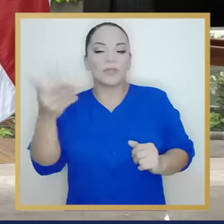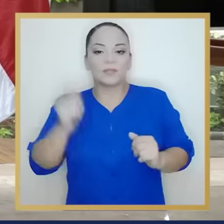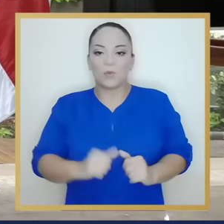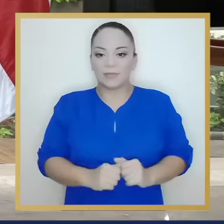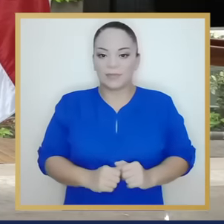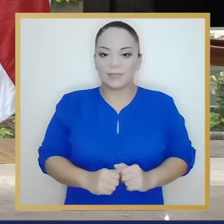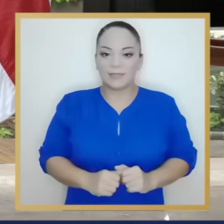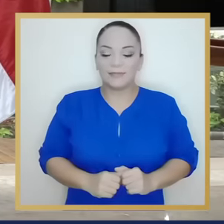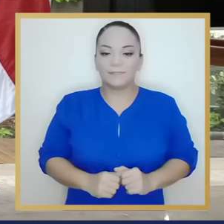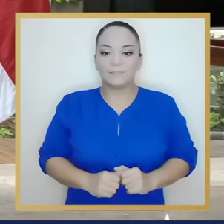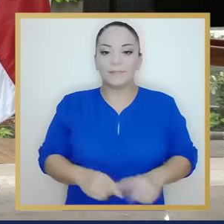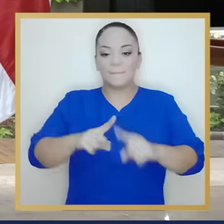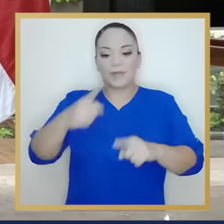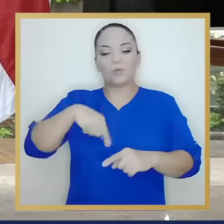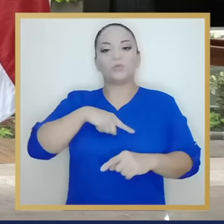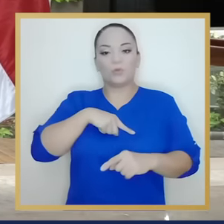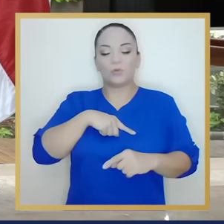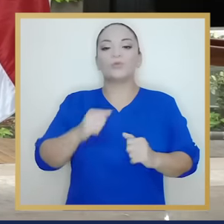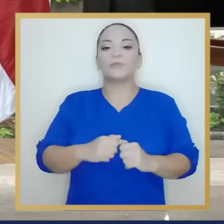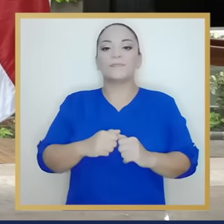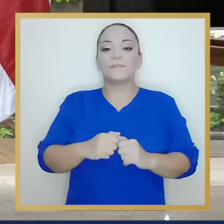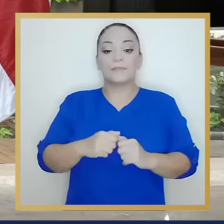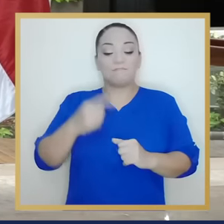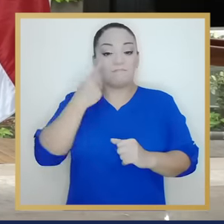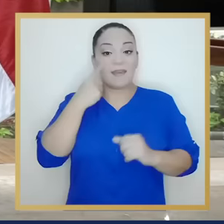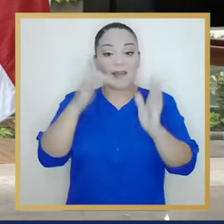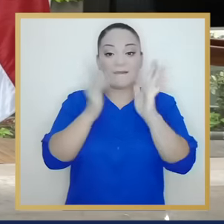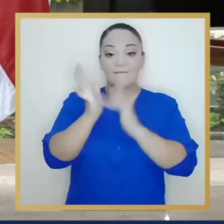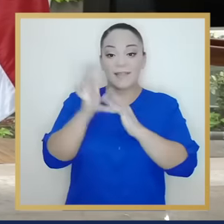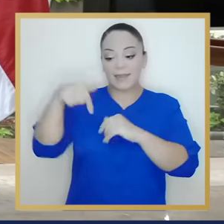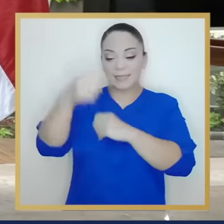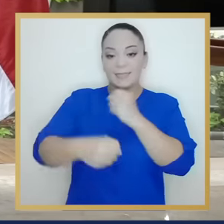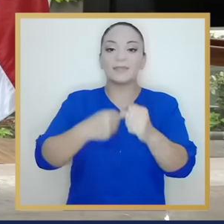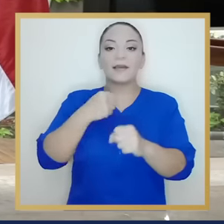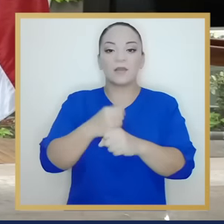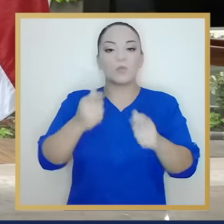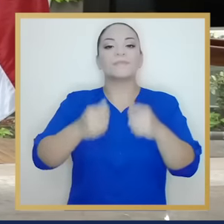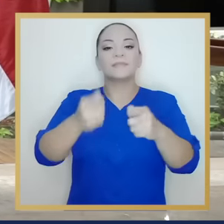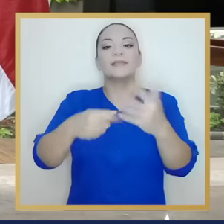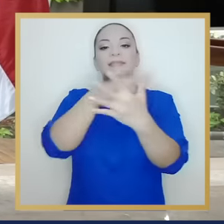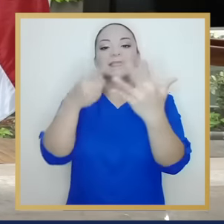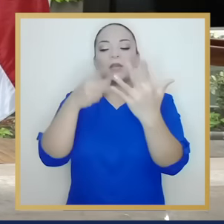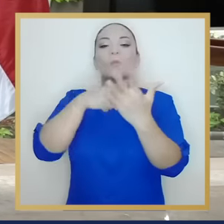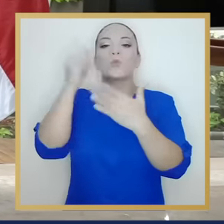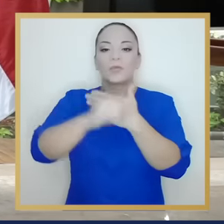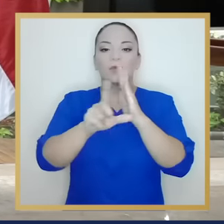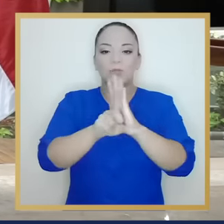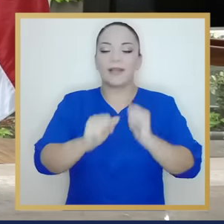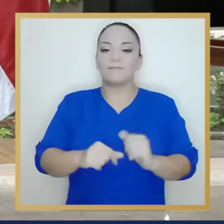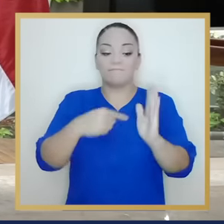en cosas que ustedes ven todos los días. Nosotros presentamos en abril del año de este año,